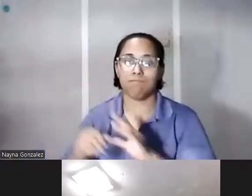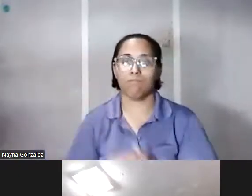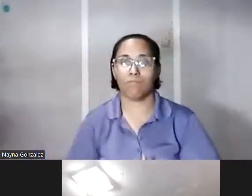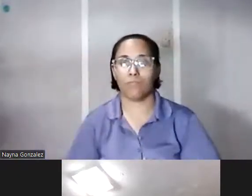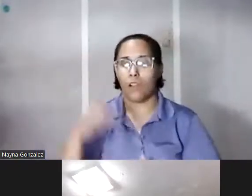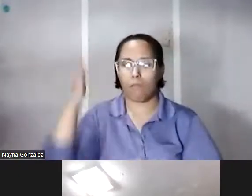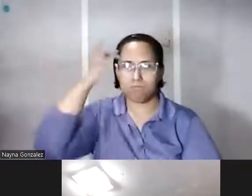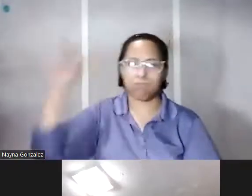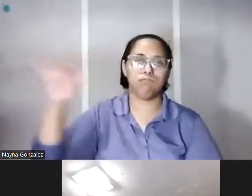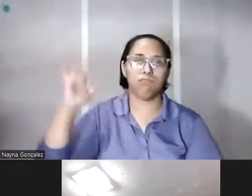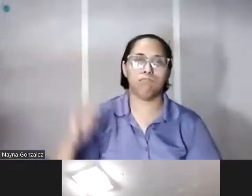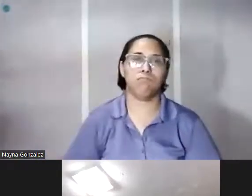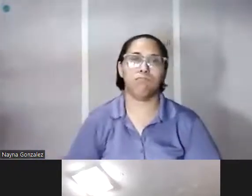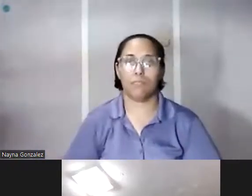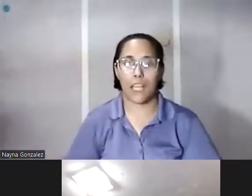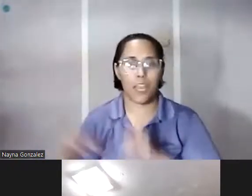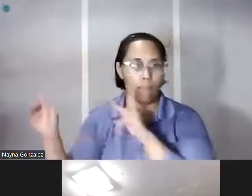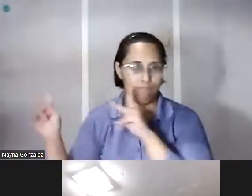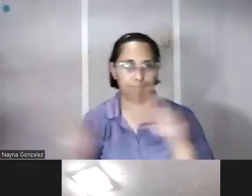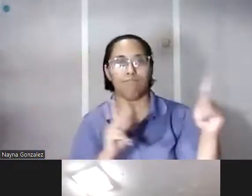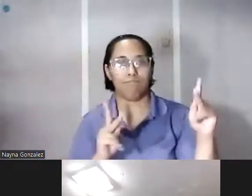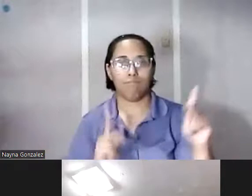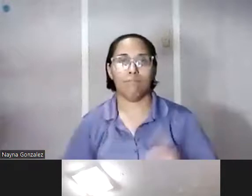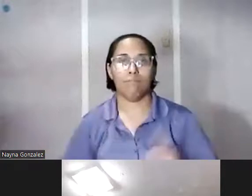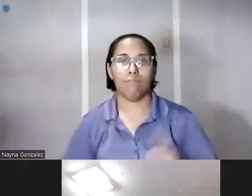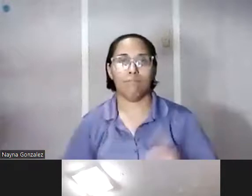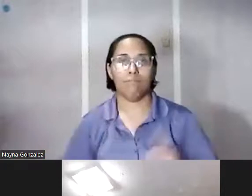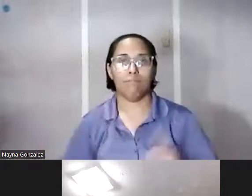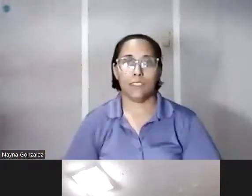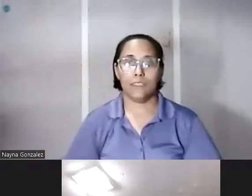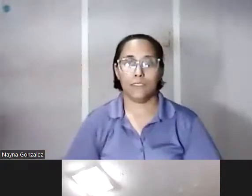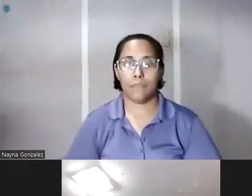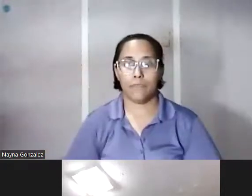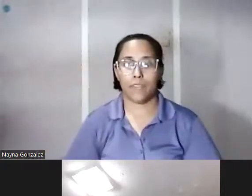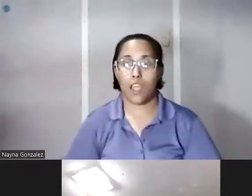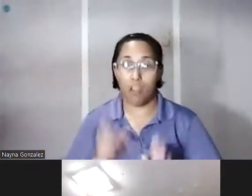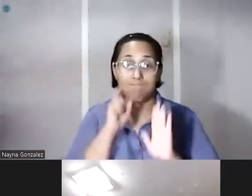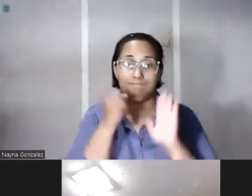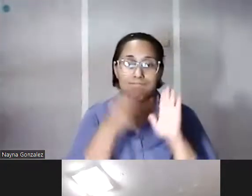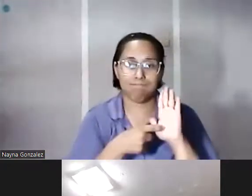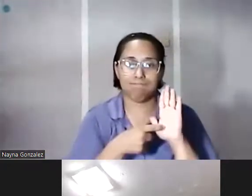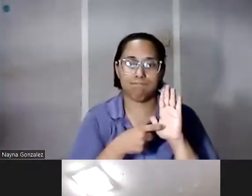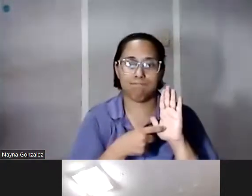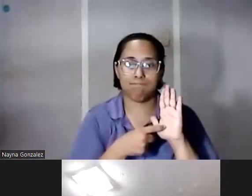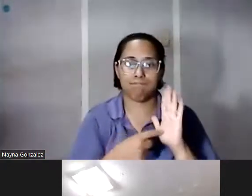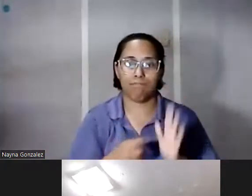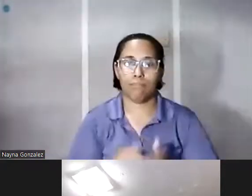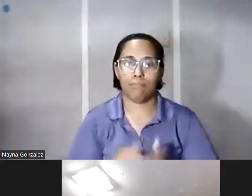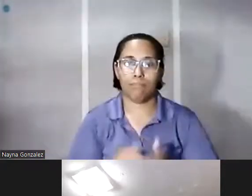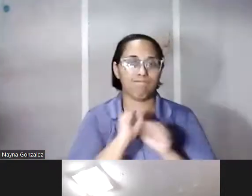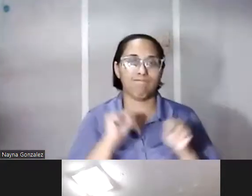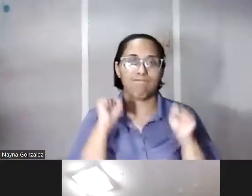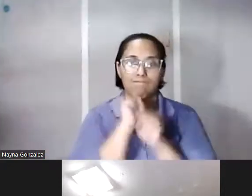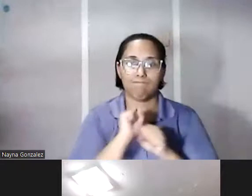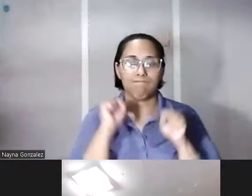preparaba muy bien y fue ahí que caí en cuenta del trabajo que hay